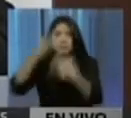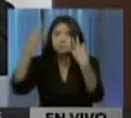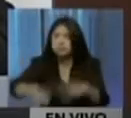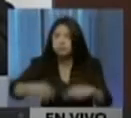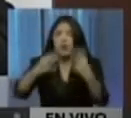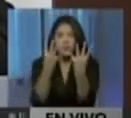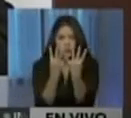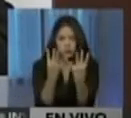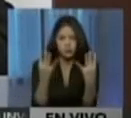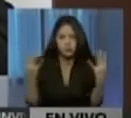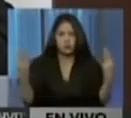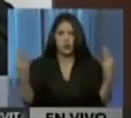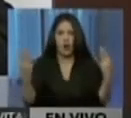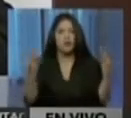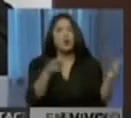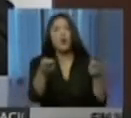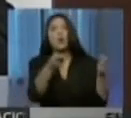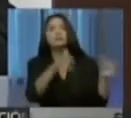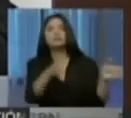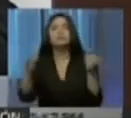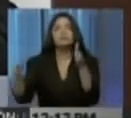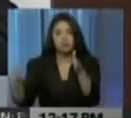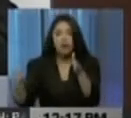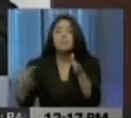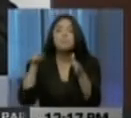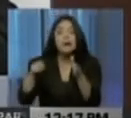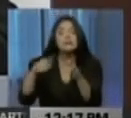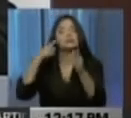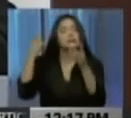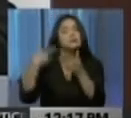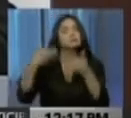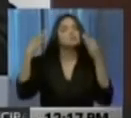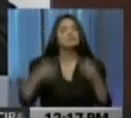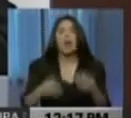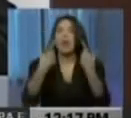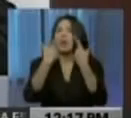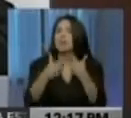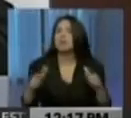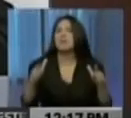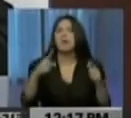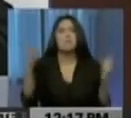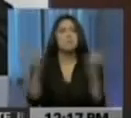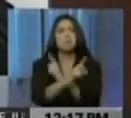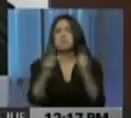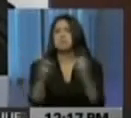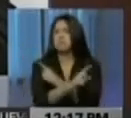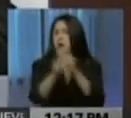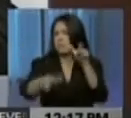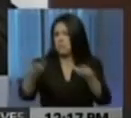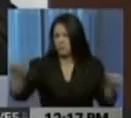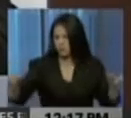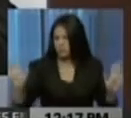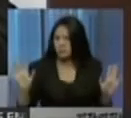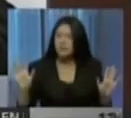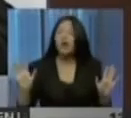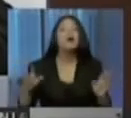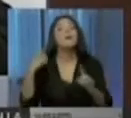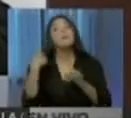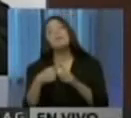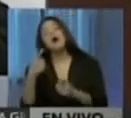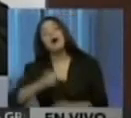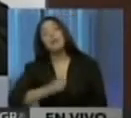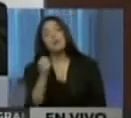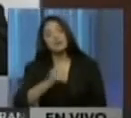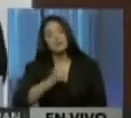dispositivo de seguridad y orden público dispuesto para garantizar el libre tránsito de la ciudadanía. El oficial agregado de la